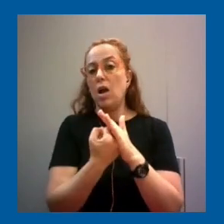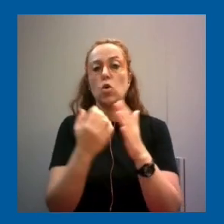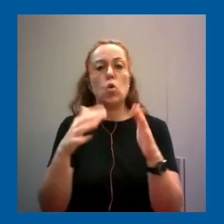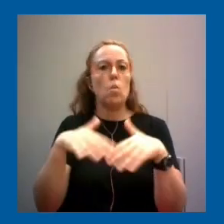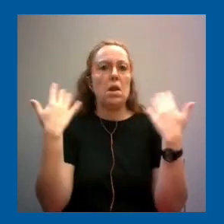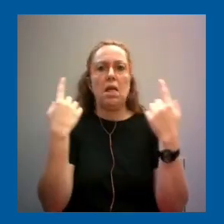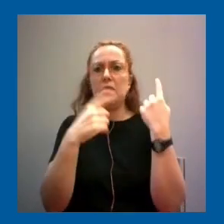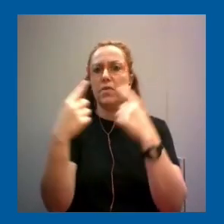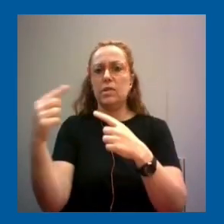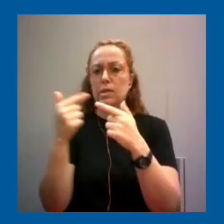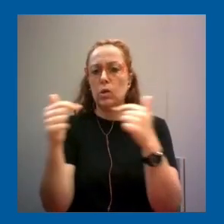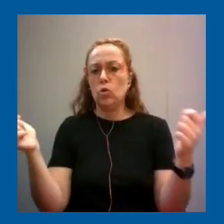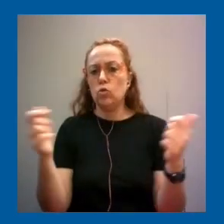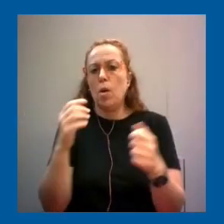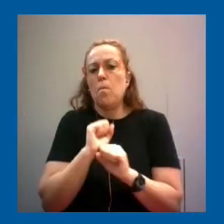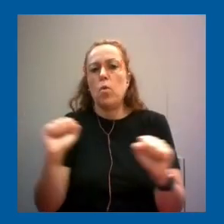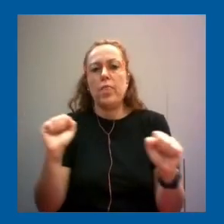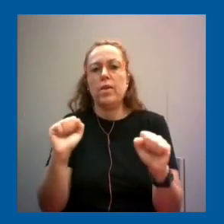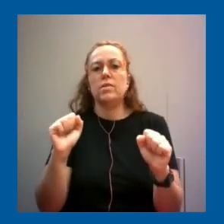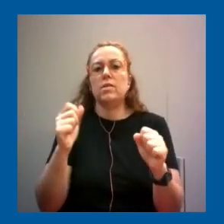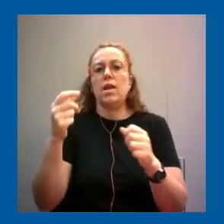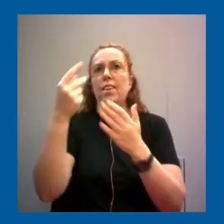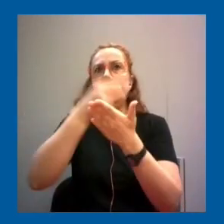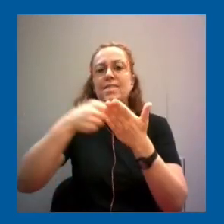no sé, podría ser el Photoshop para los diseñadores,